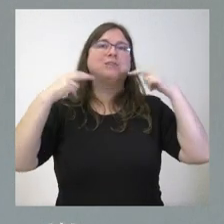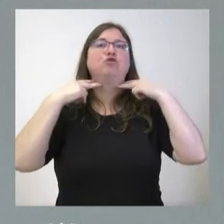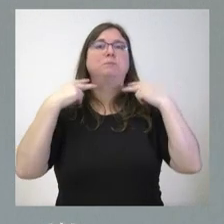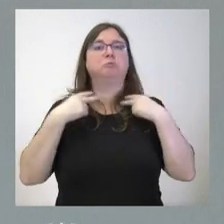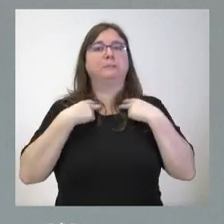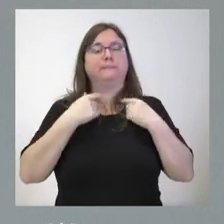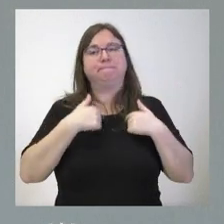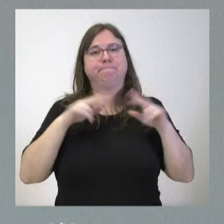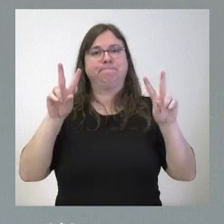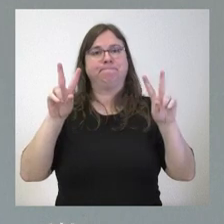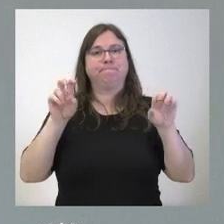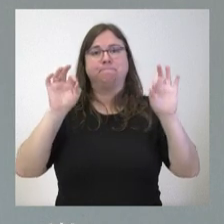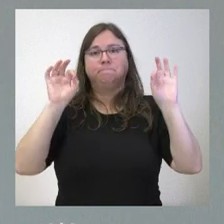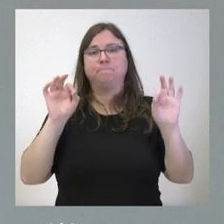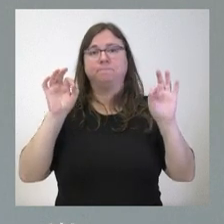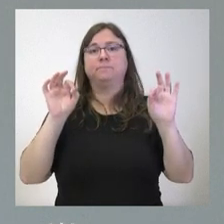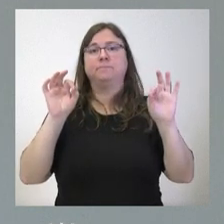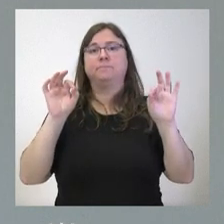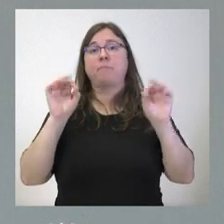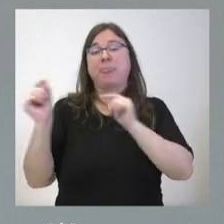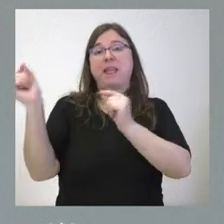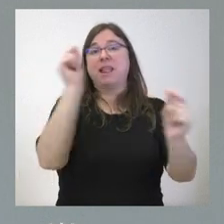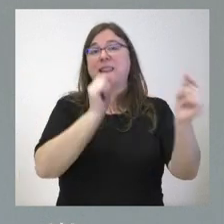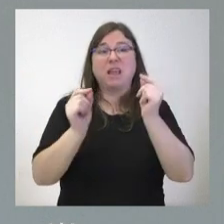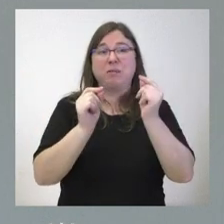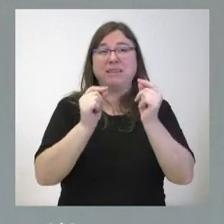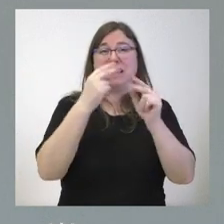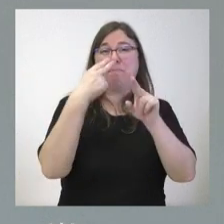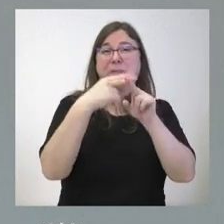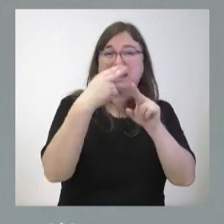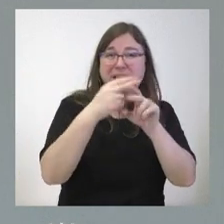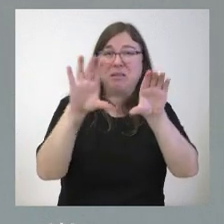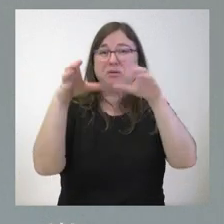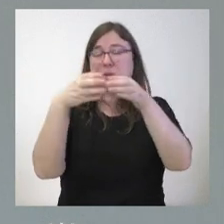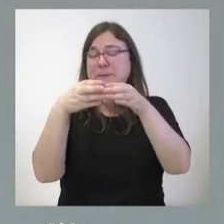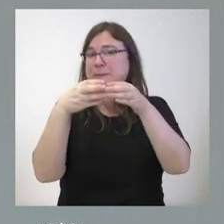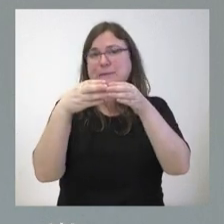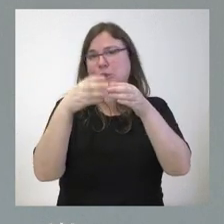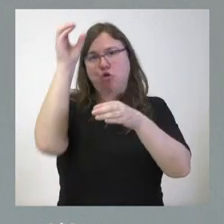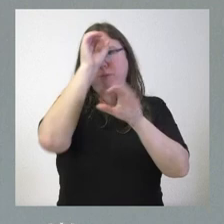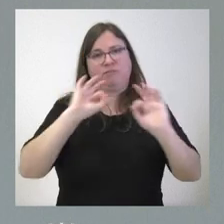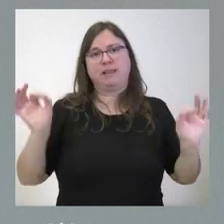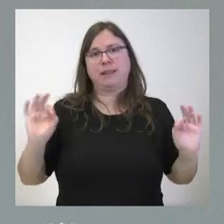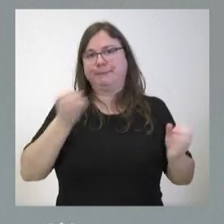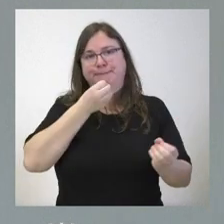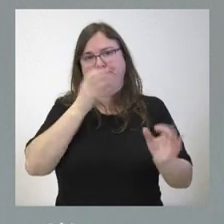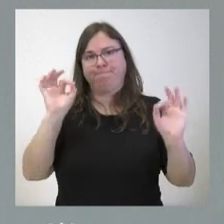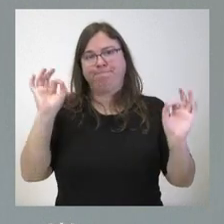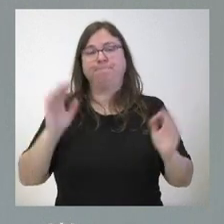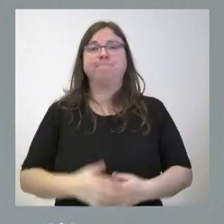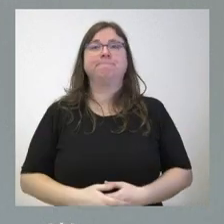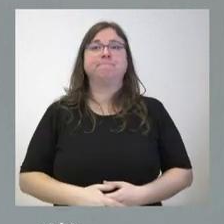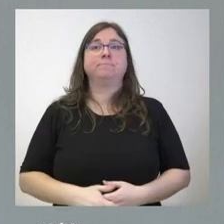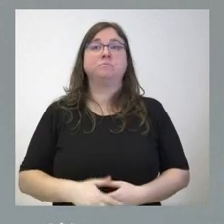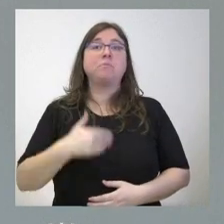ustedes que sobre los debates de partidos y en el Congreso pues no opinamos y esto